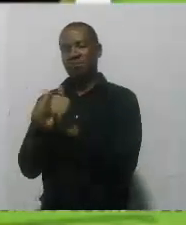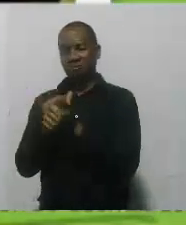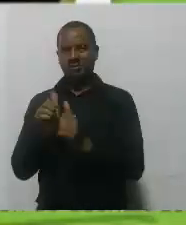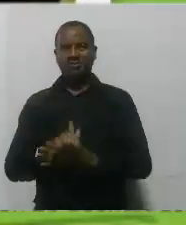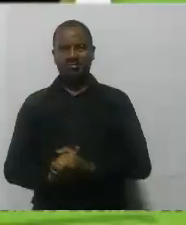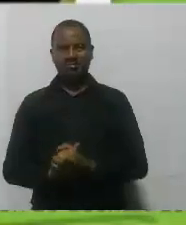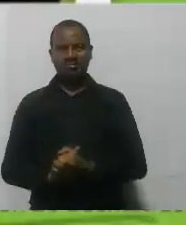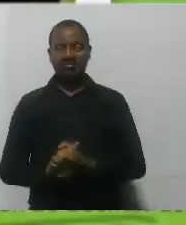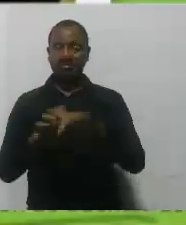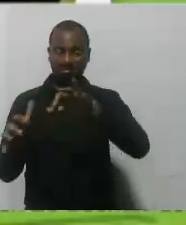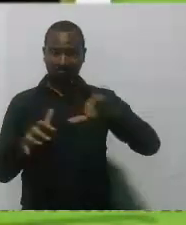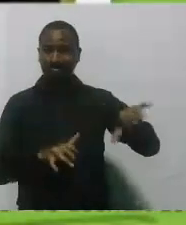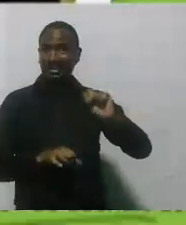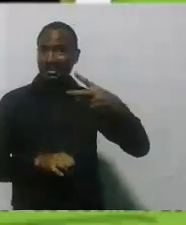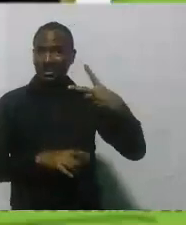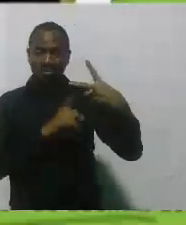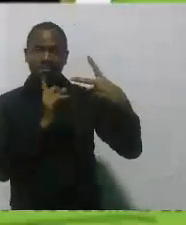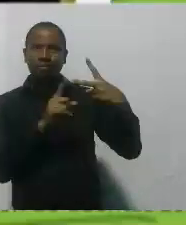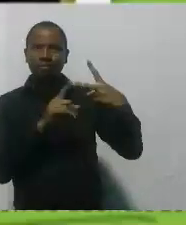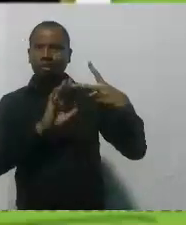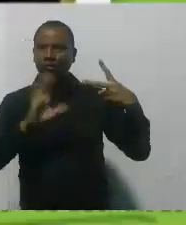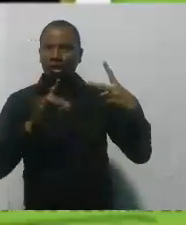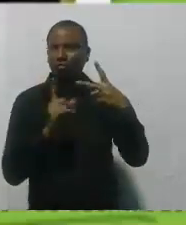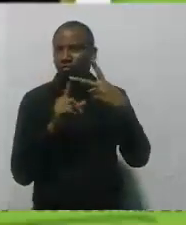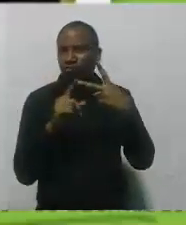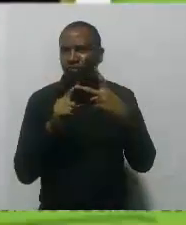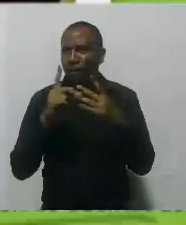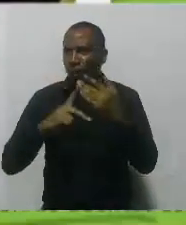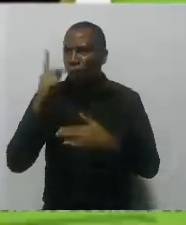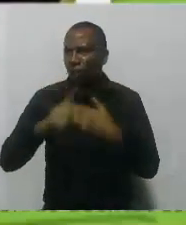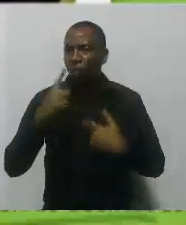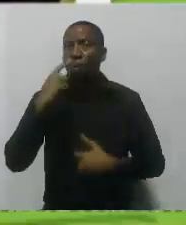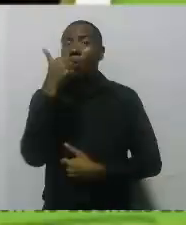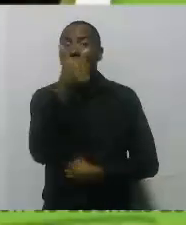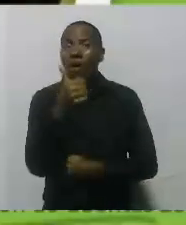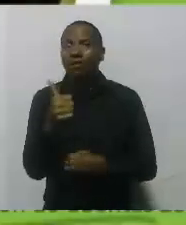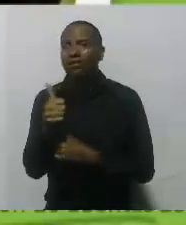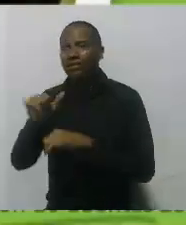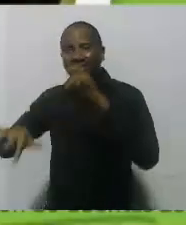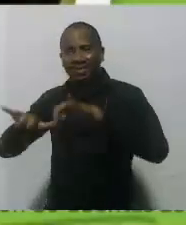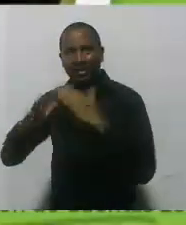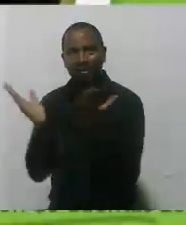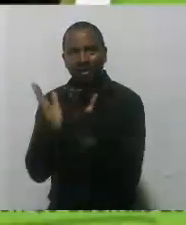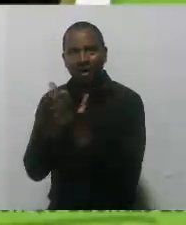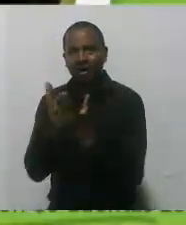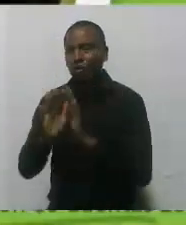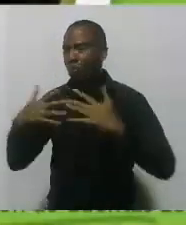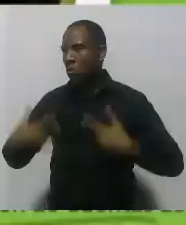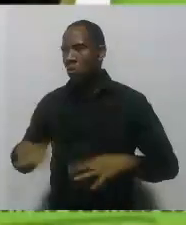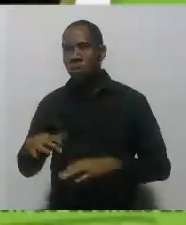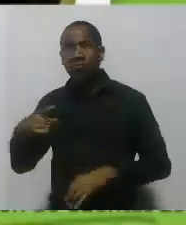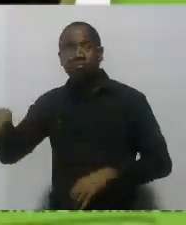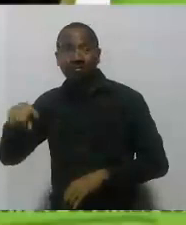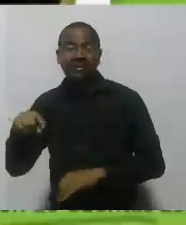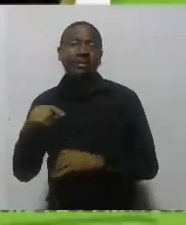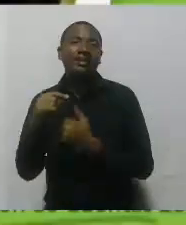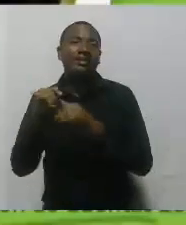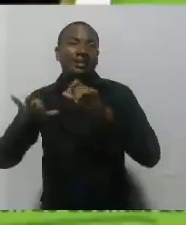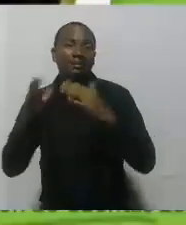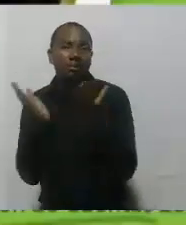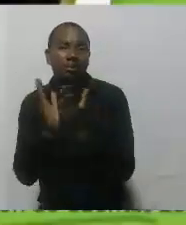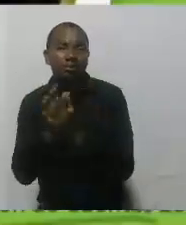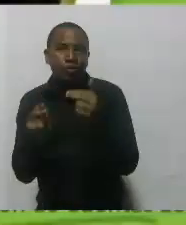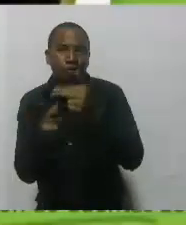trabajamos de la mano con la Secretaría de Educación, a quien mi compañera Olga Acosta y su equipo de